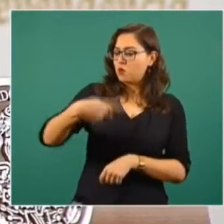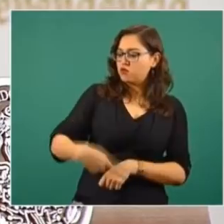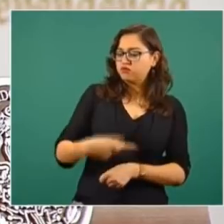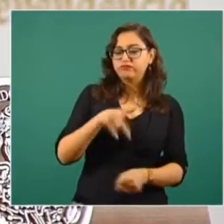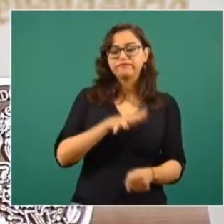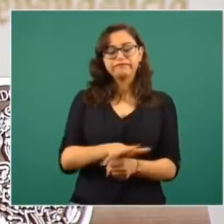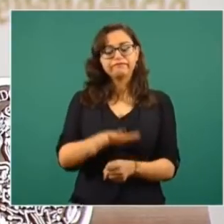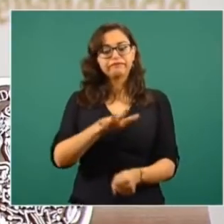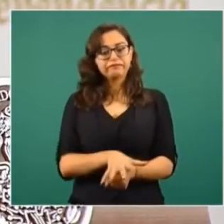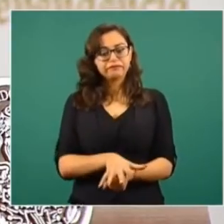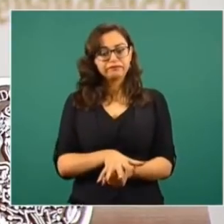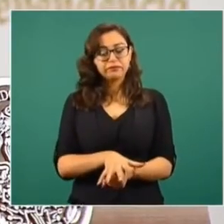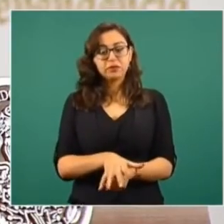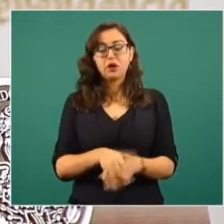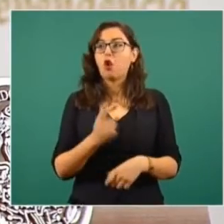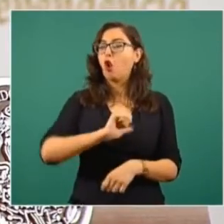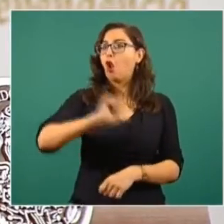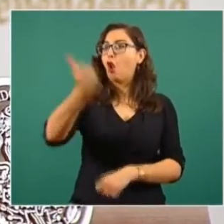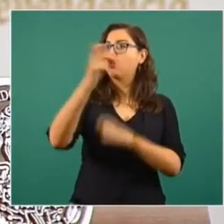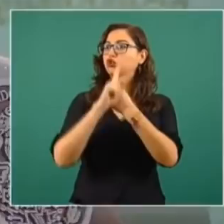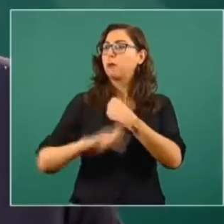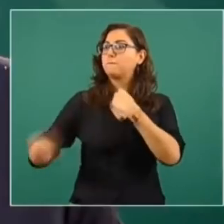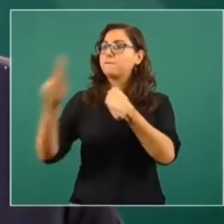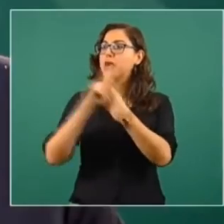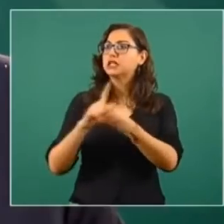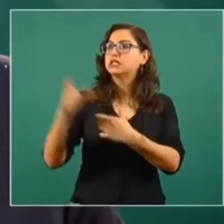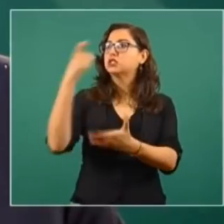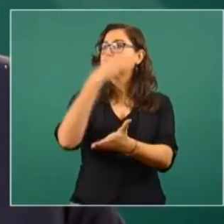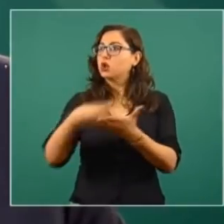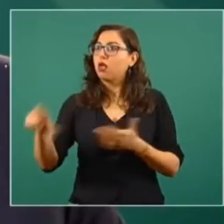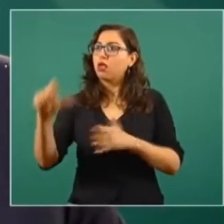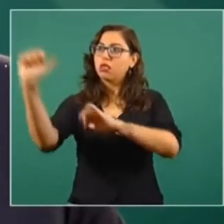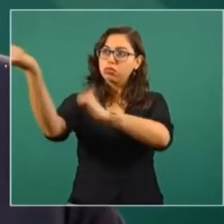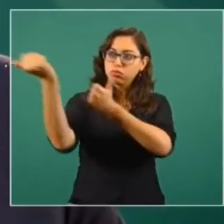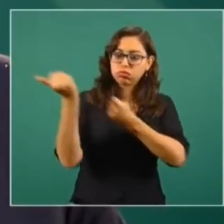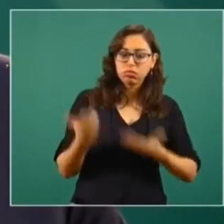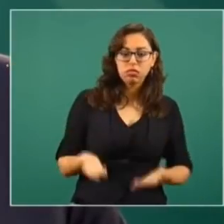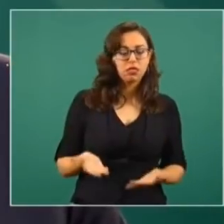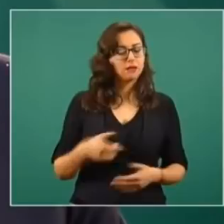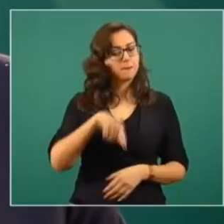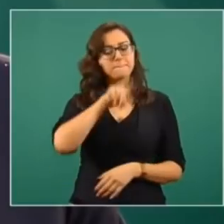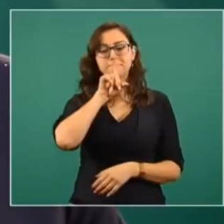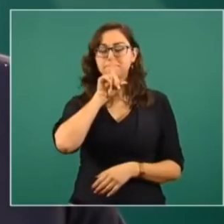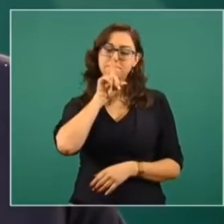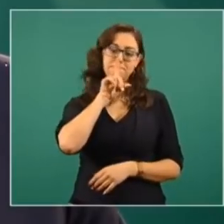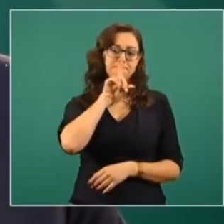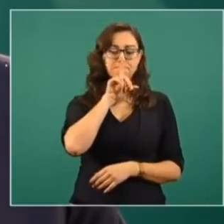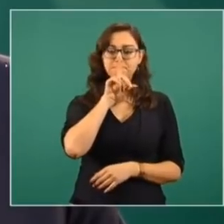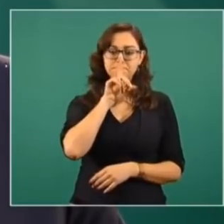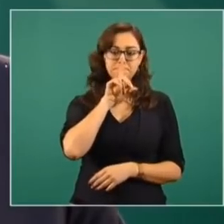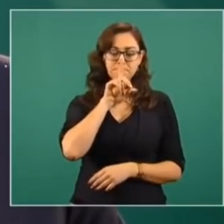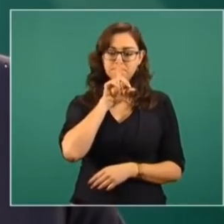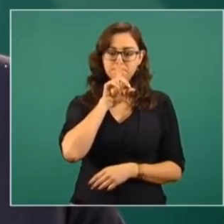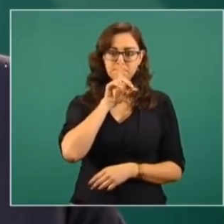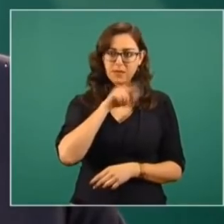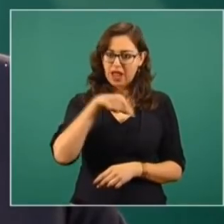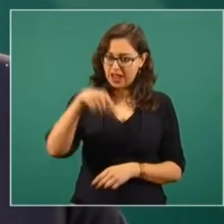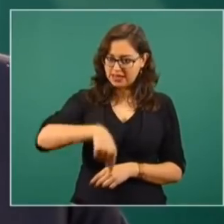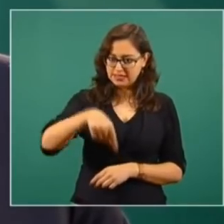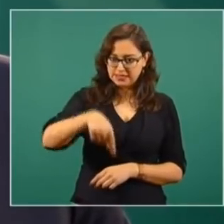no tener que comprar las gasolinas, los combustibles en el extranjero.